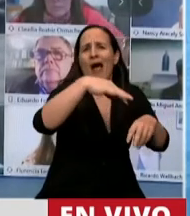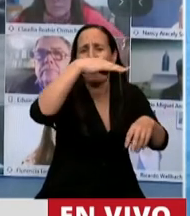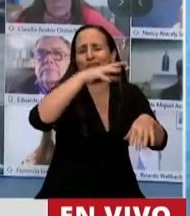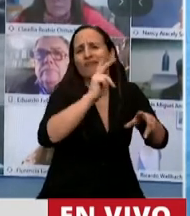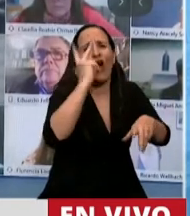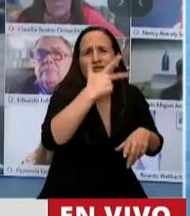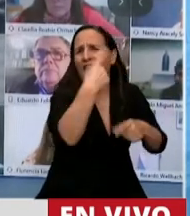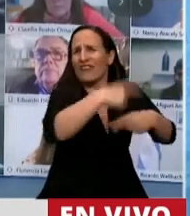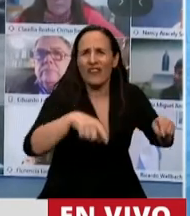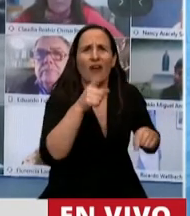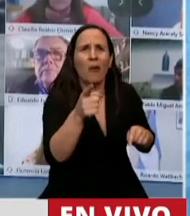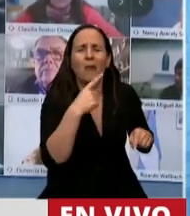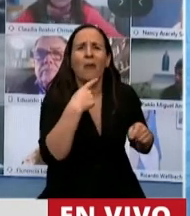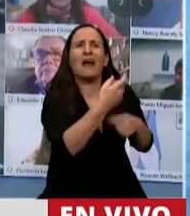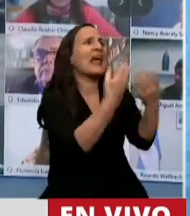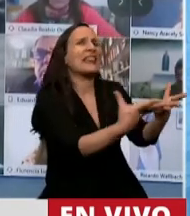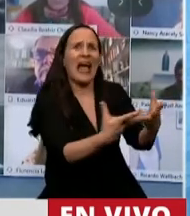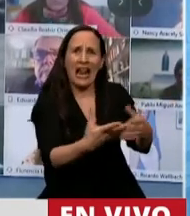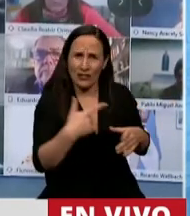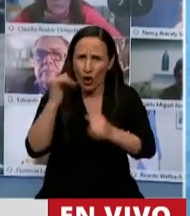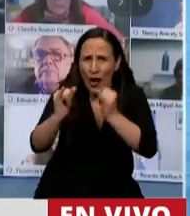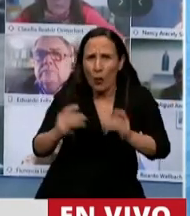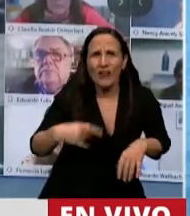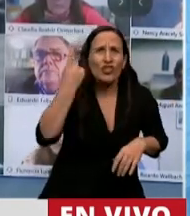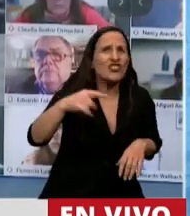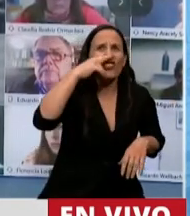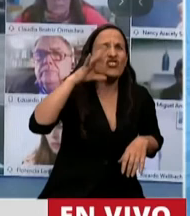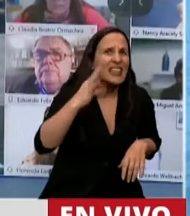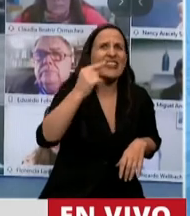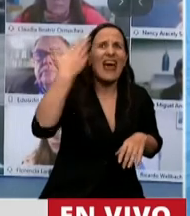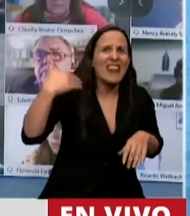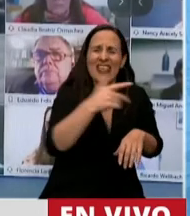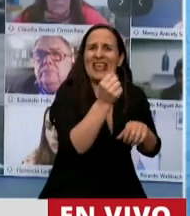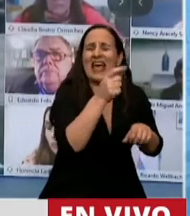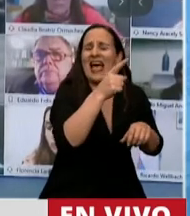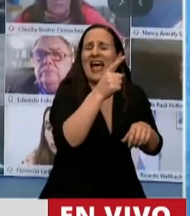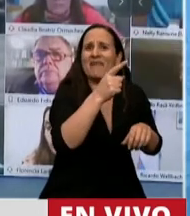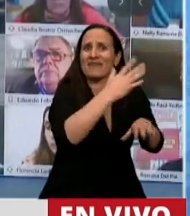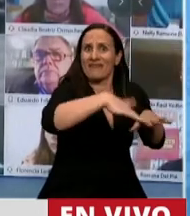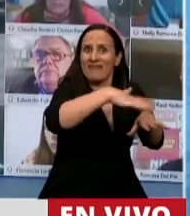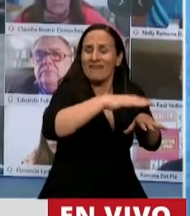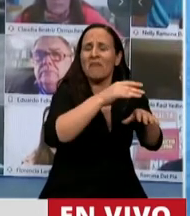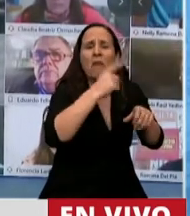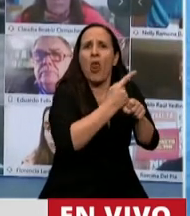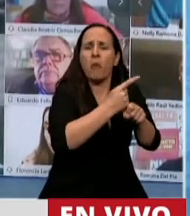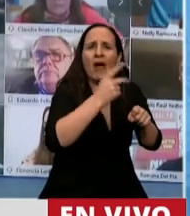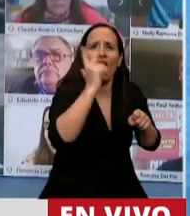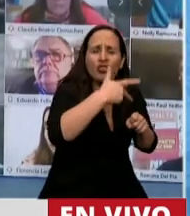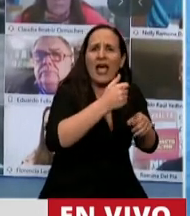¿Quieren que les cuente? Hace más de 170 días que no pueden abrir los hoteles en Necochera. Ya, redondeando, por favor.